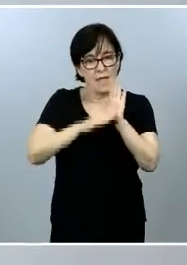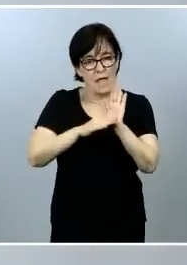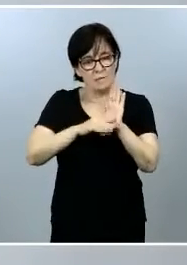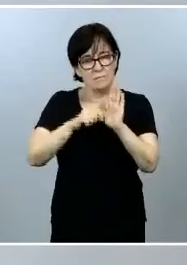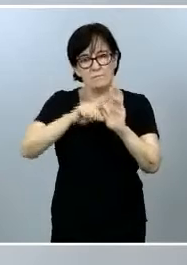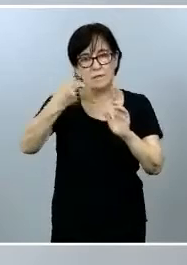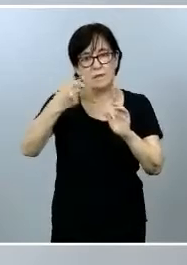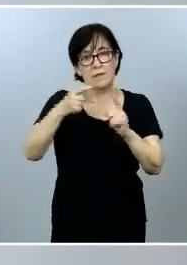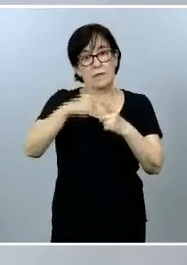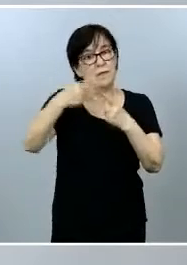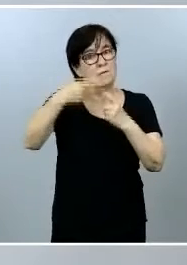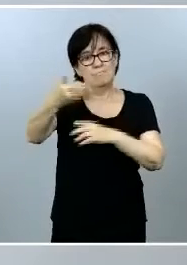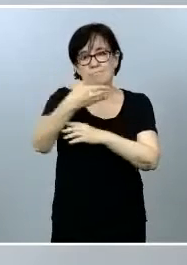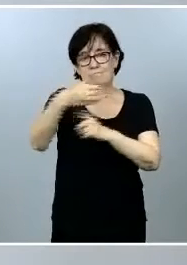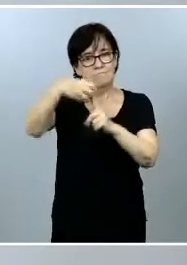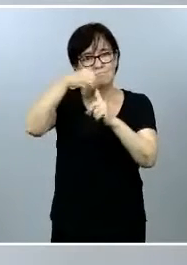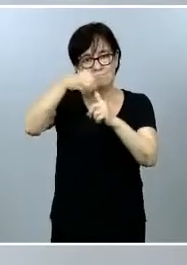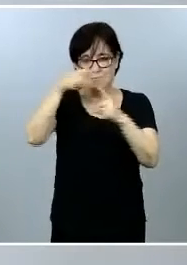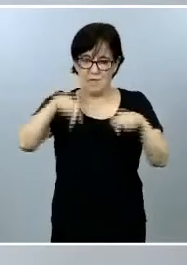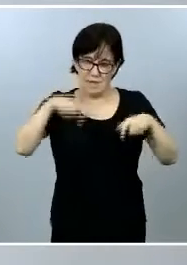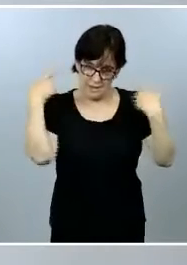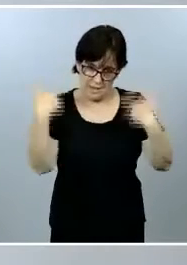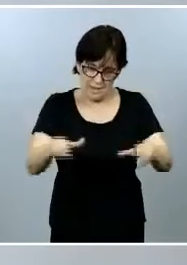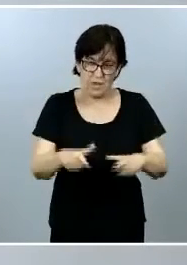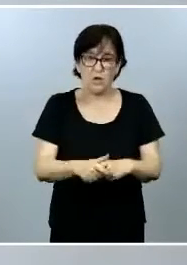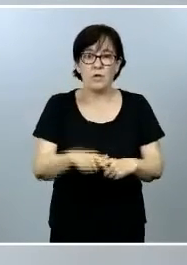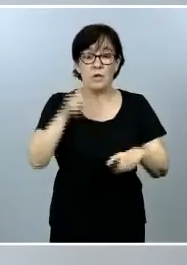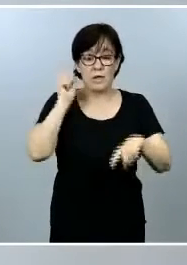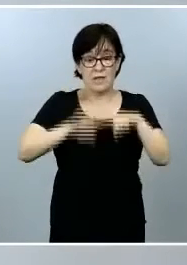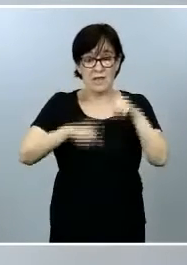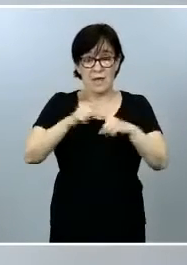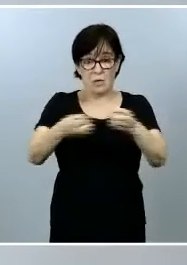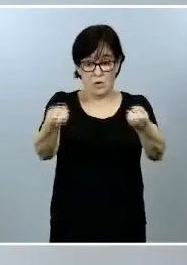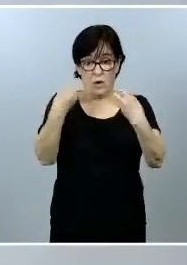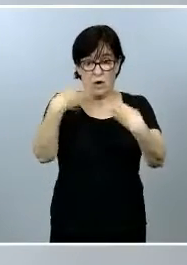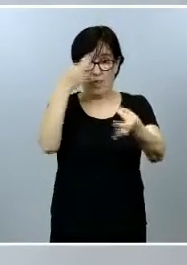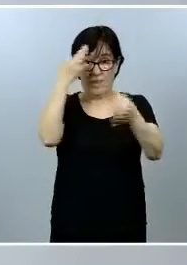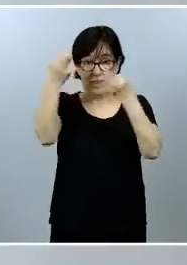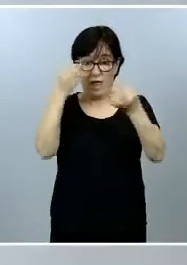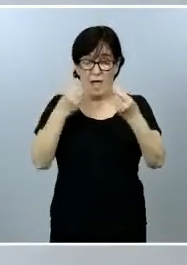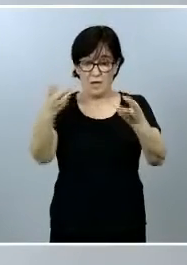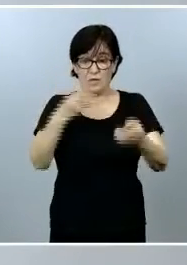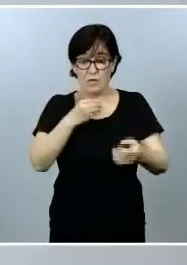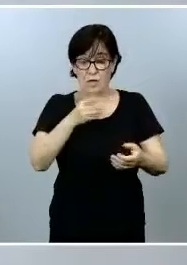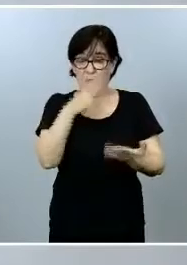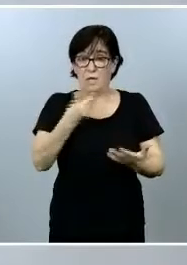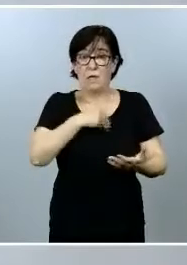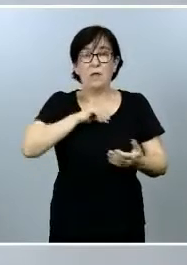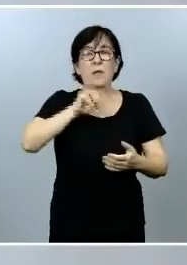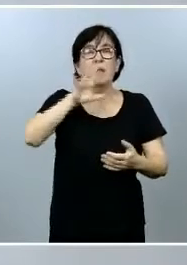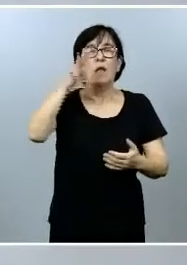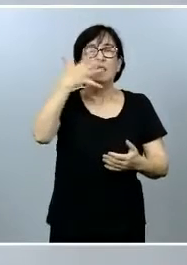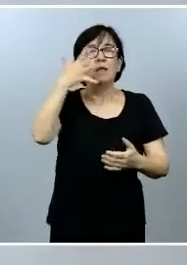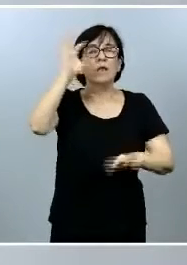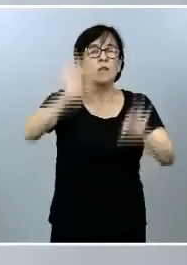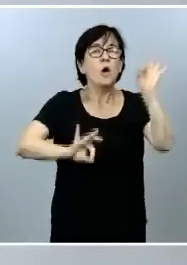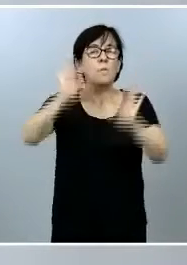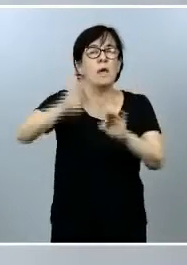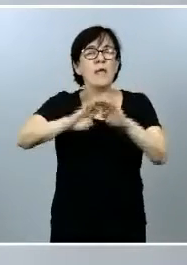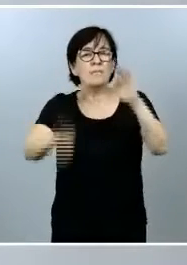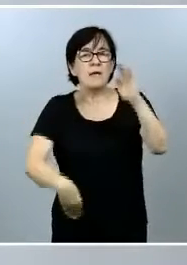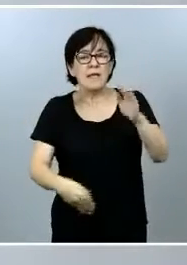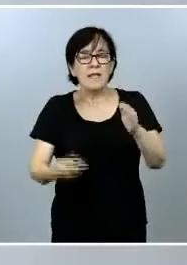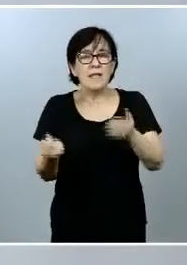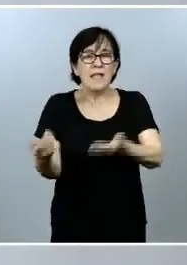señera de este sector. Según los últimos datos disponibles, España tiene el quinto porcentaje más bajo de ingresos